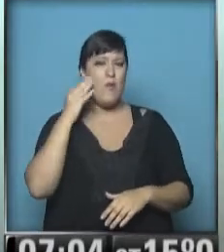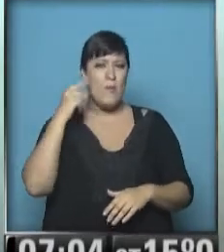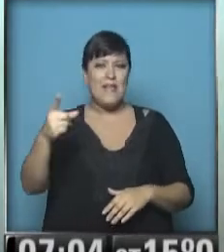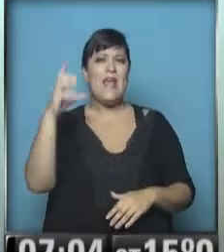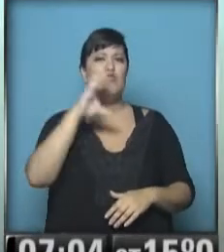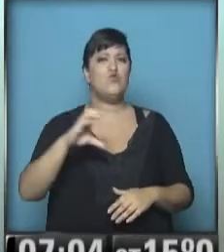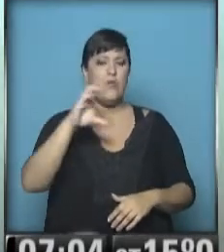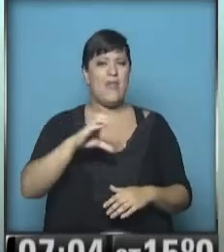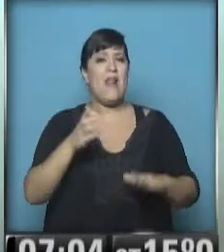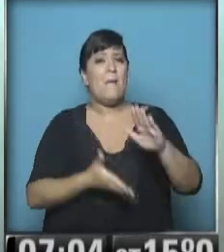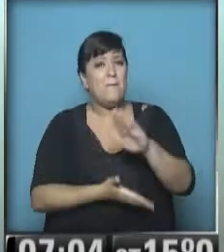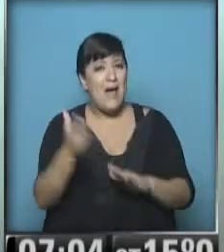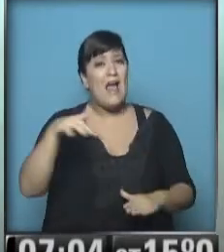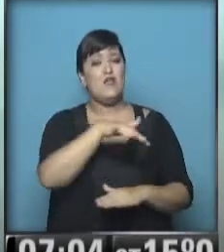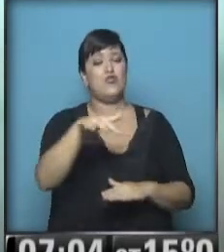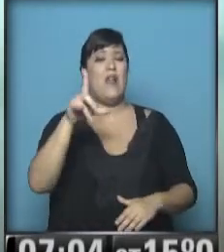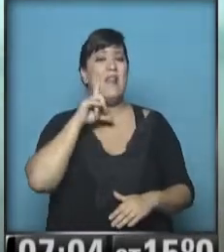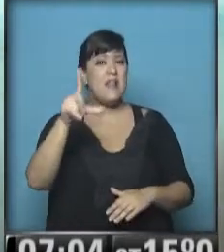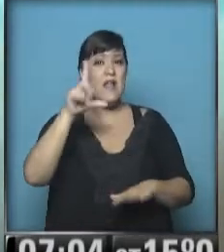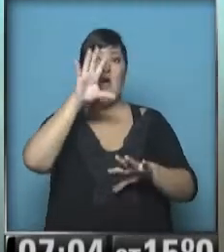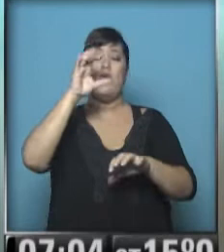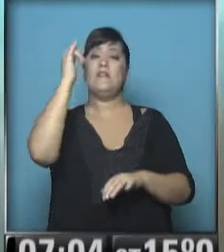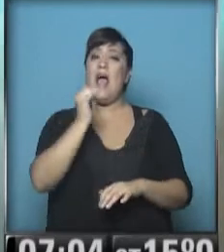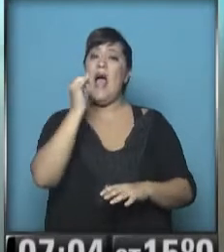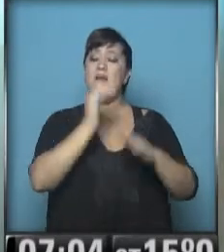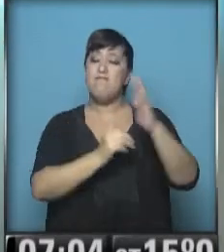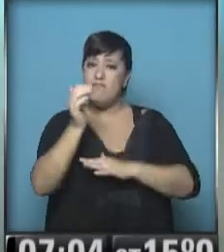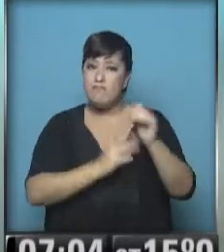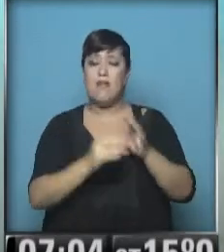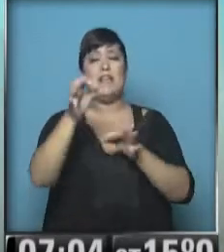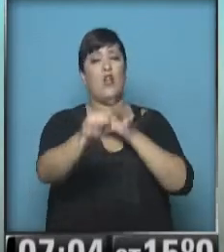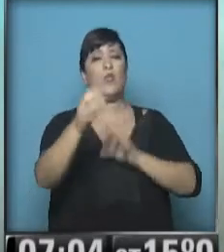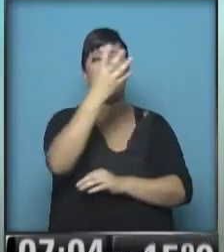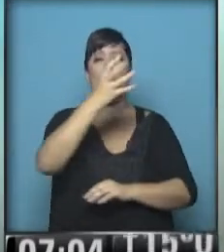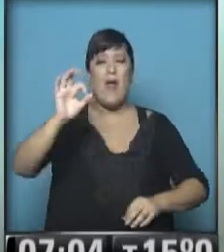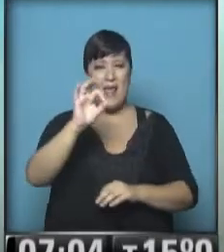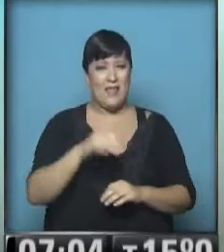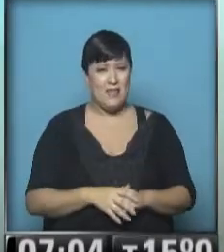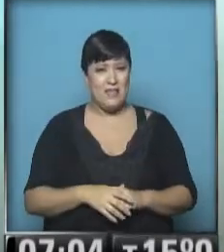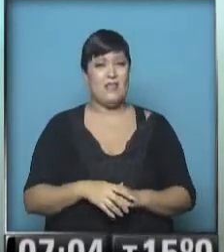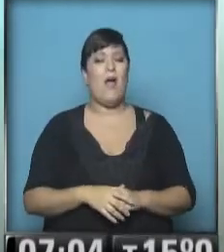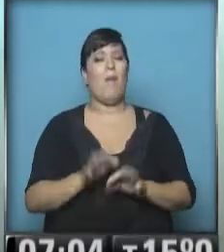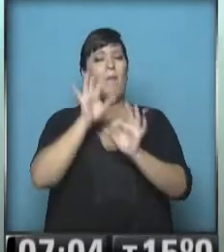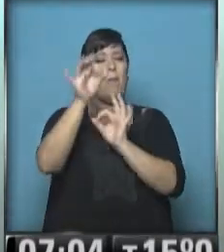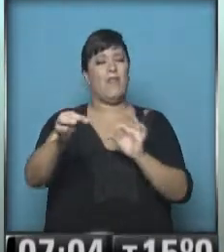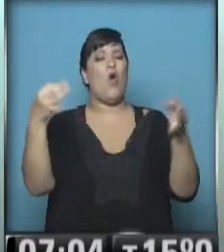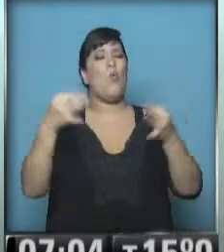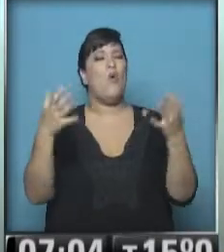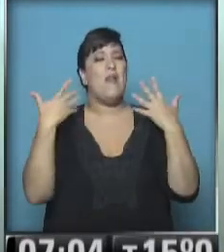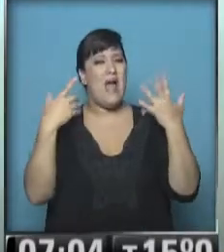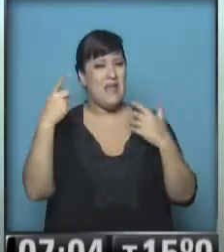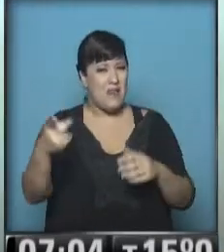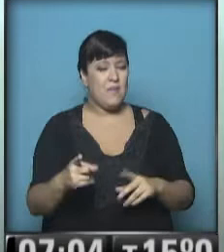Ciudadela hacia la zona de Línea. Recuerden que hay obras en el kilómetro 40, en Palmecon, Caminos del Buen Aire y también